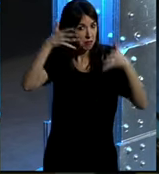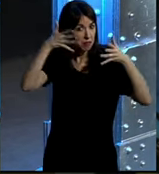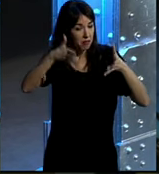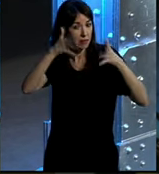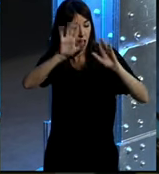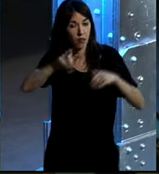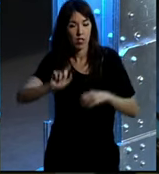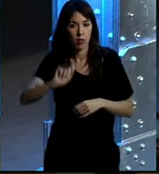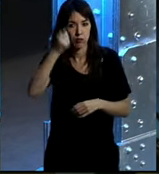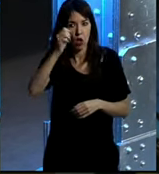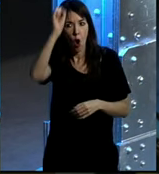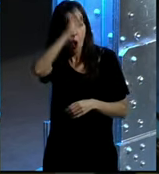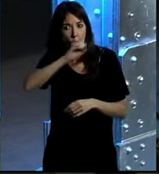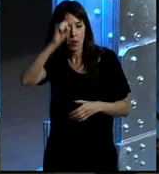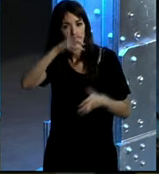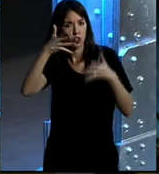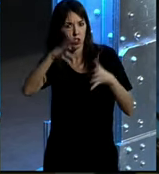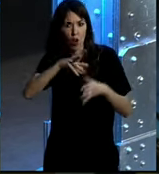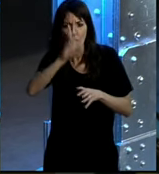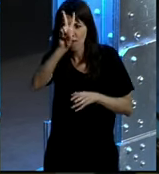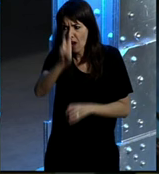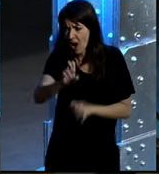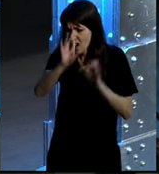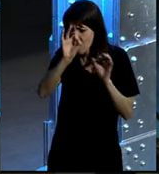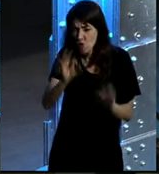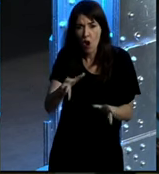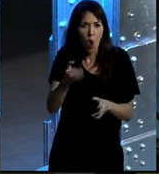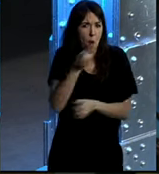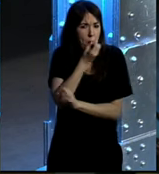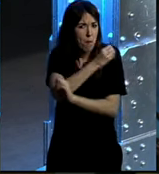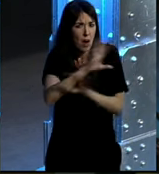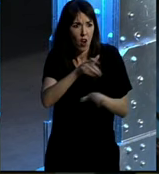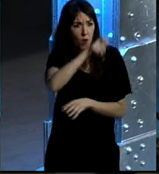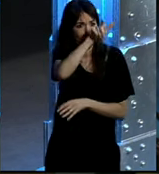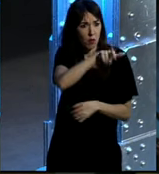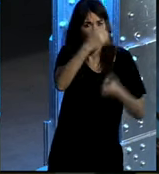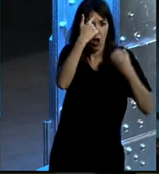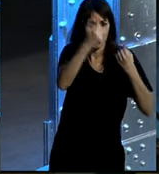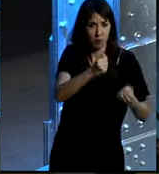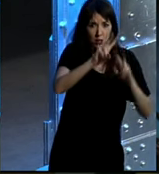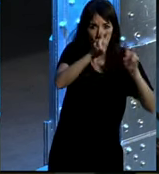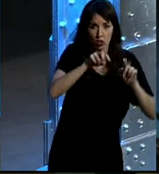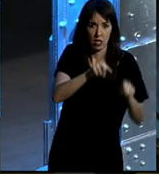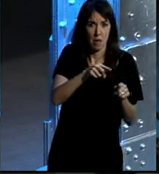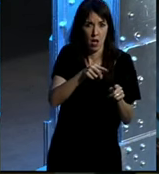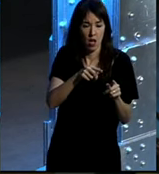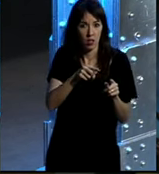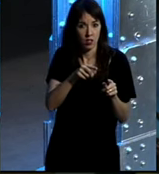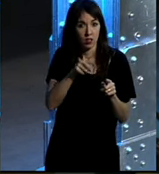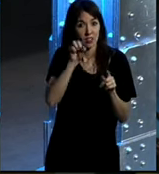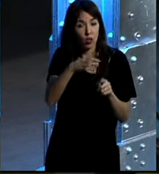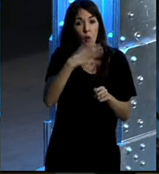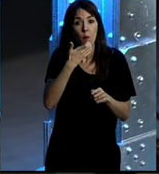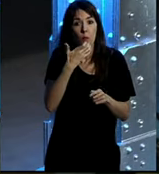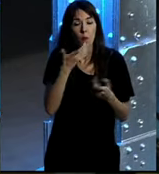logramos dar opiniones y dar consejos tan válidos o incluso mucho mejores de los que puede dar un experto en la materia. Y esto viene a